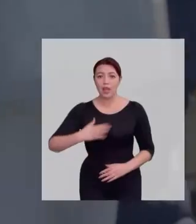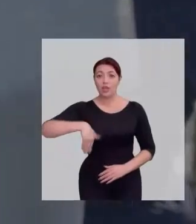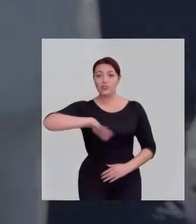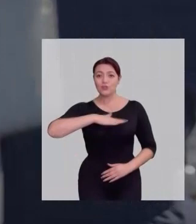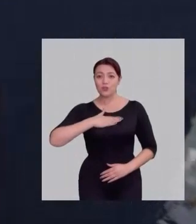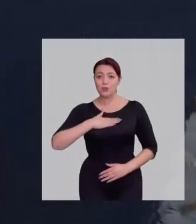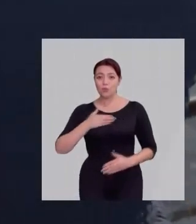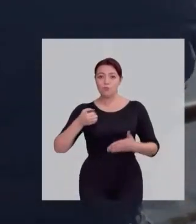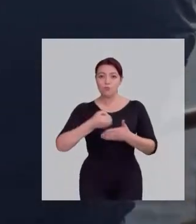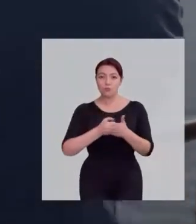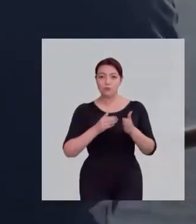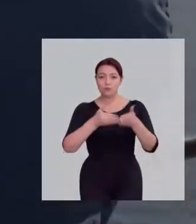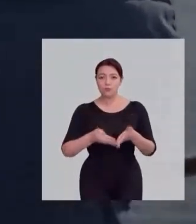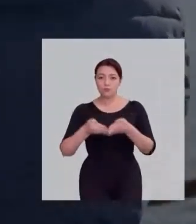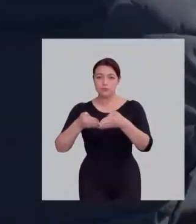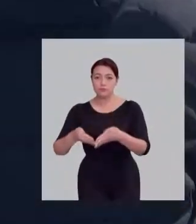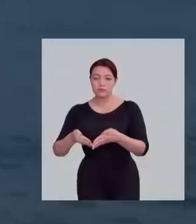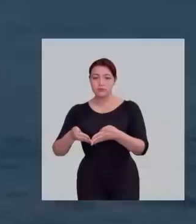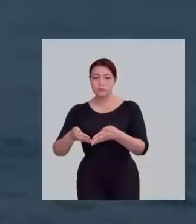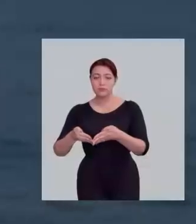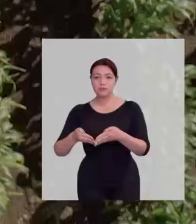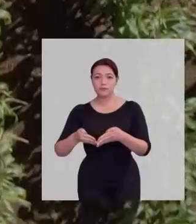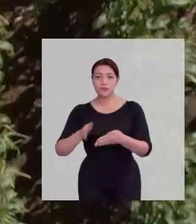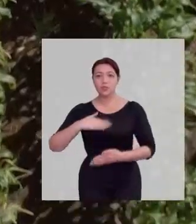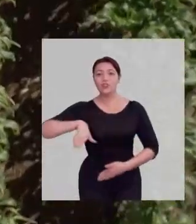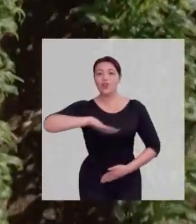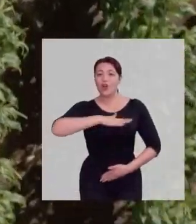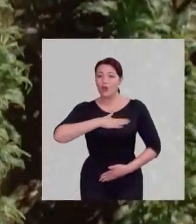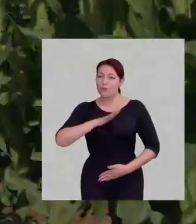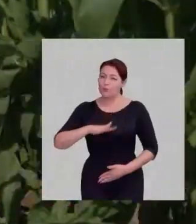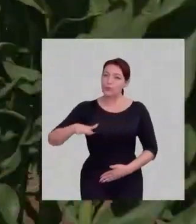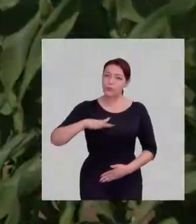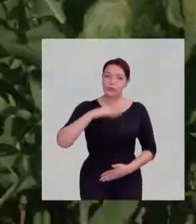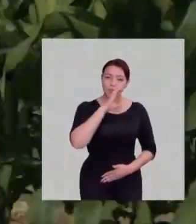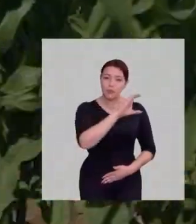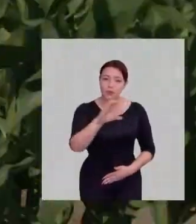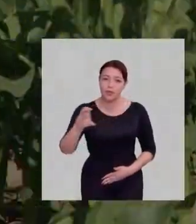¿Somos puerto? ¿Somos campo?